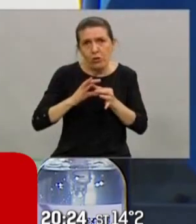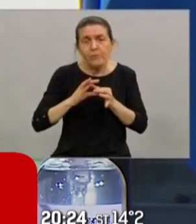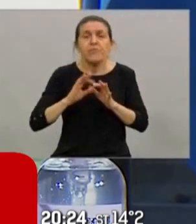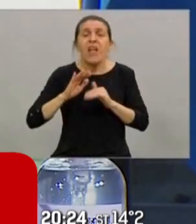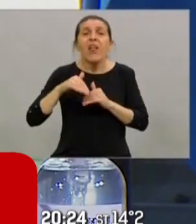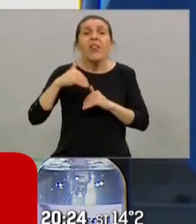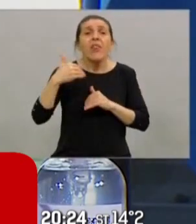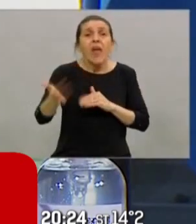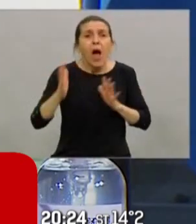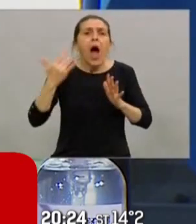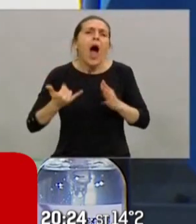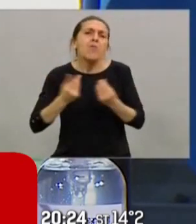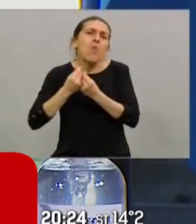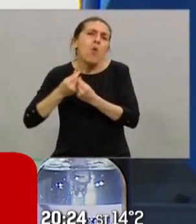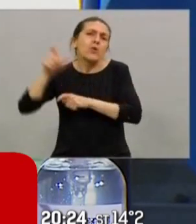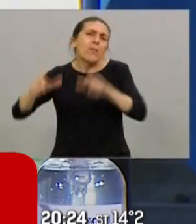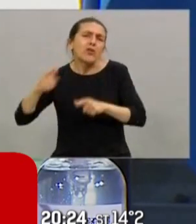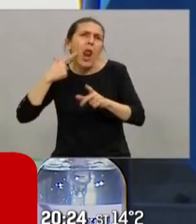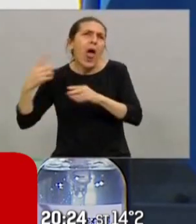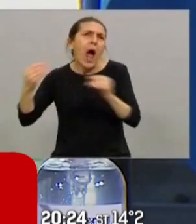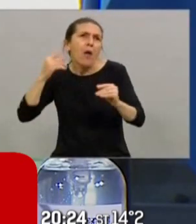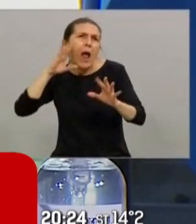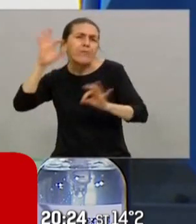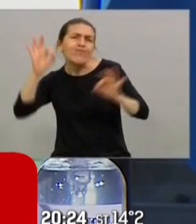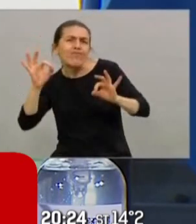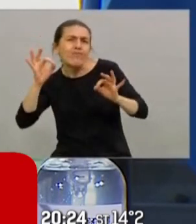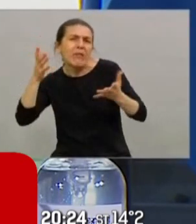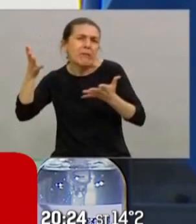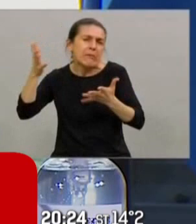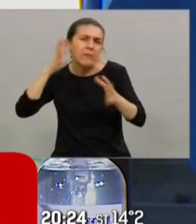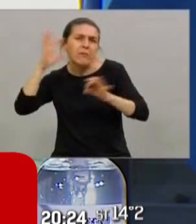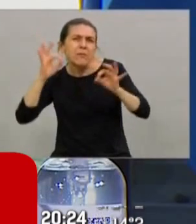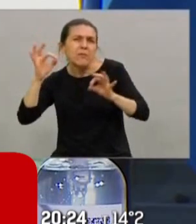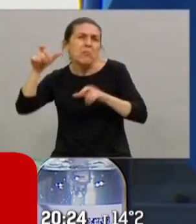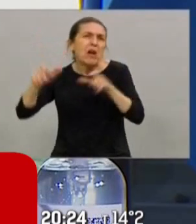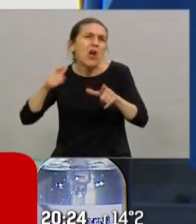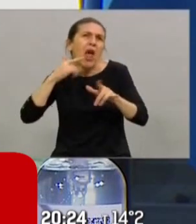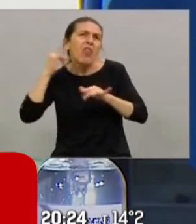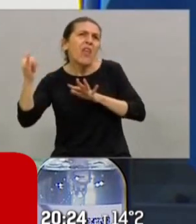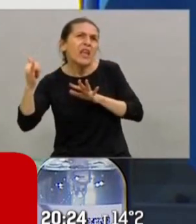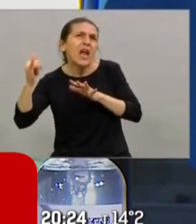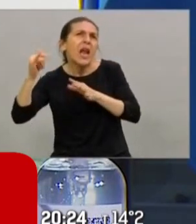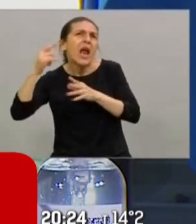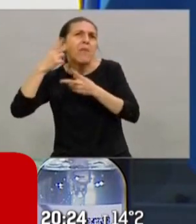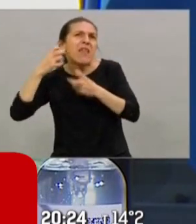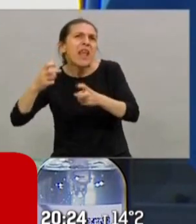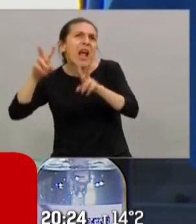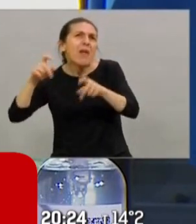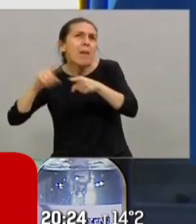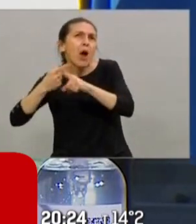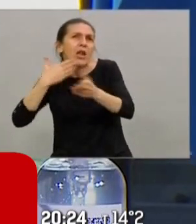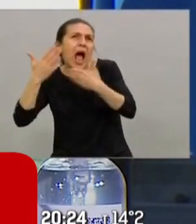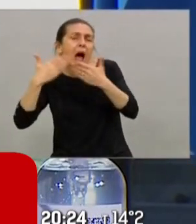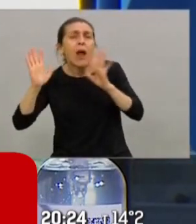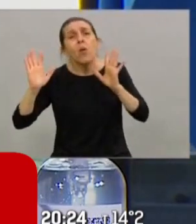después hay muchas especulaciones que se hacen y que hacen los que dicen analizar la política y bueno